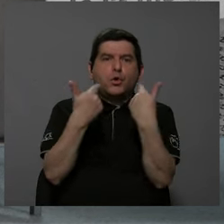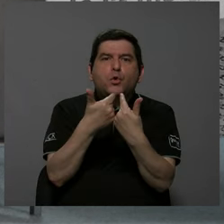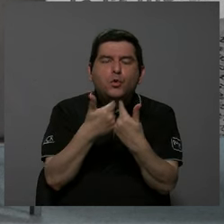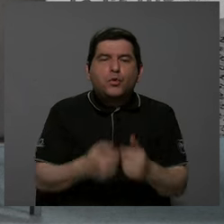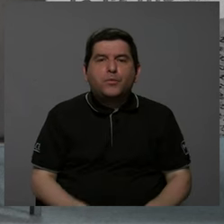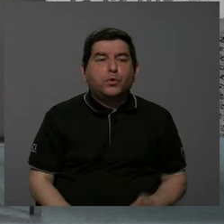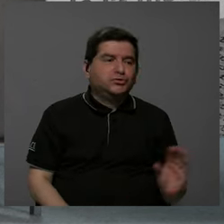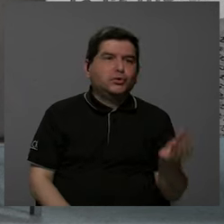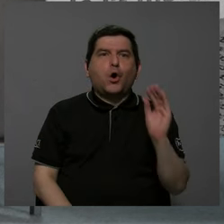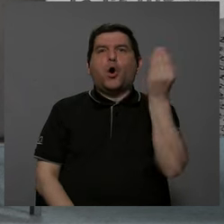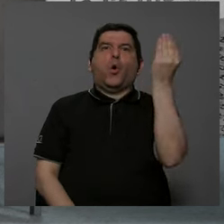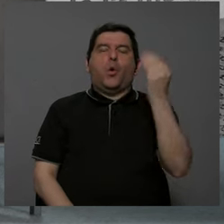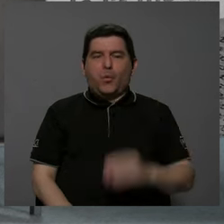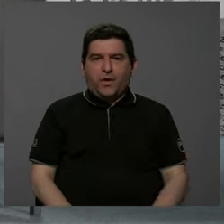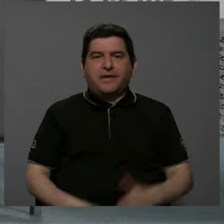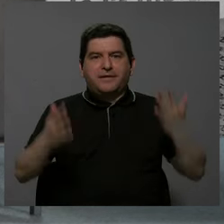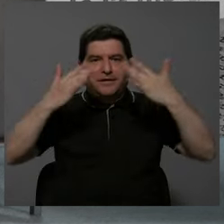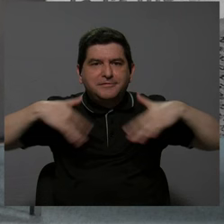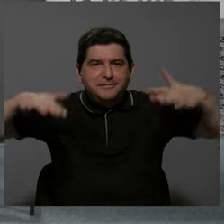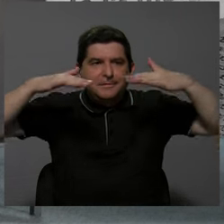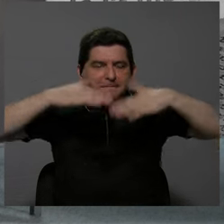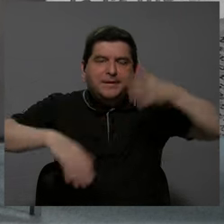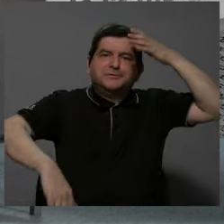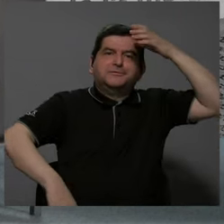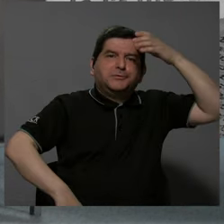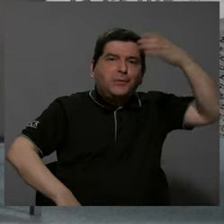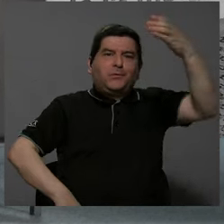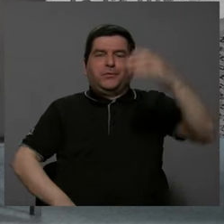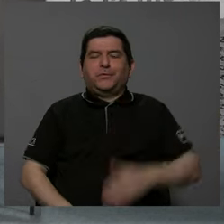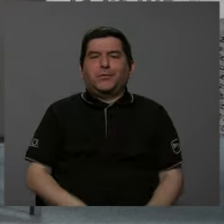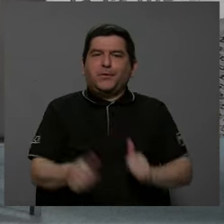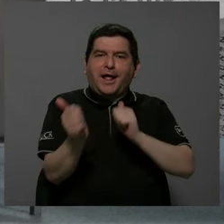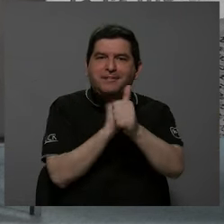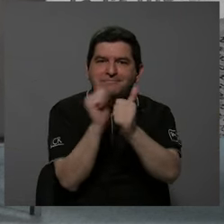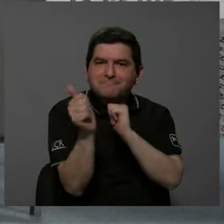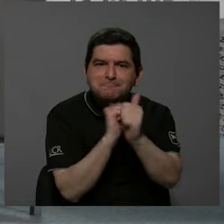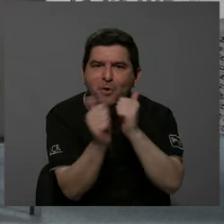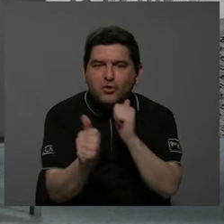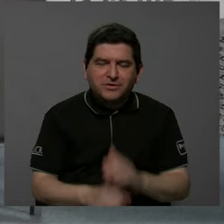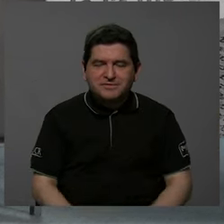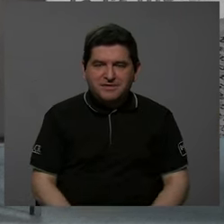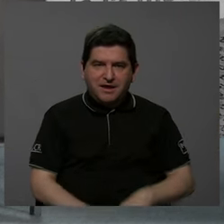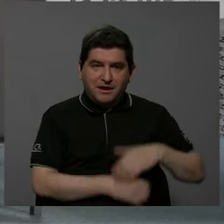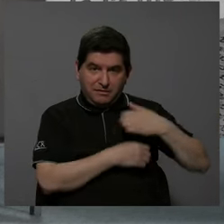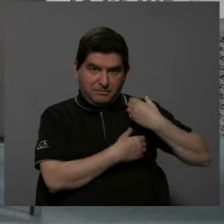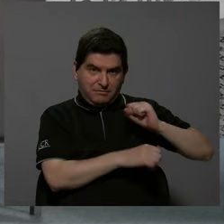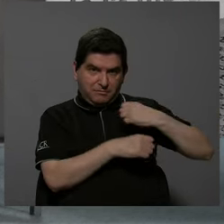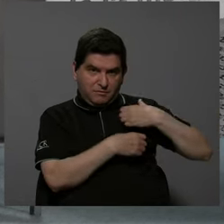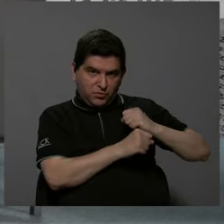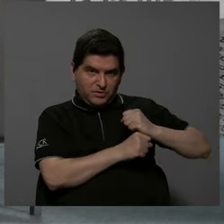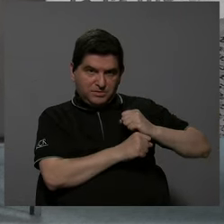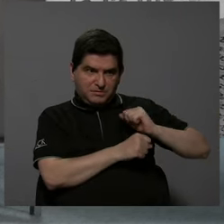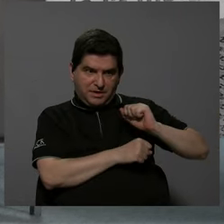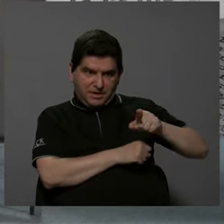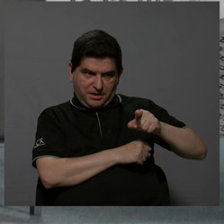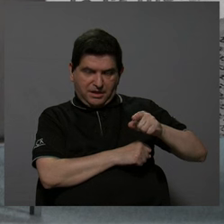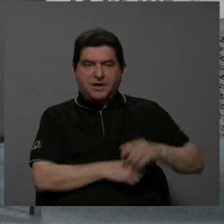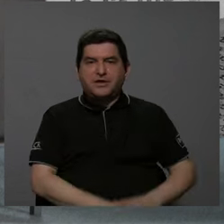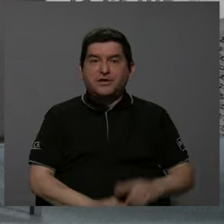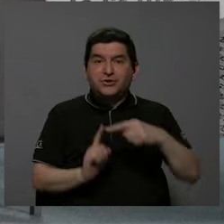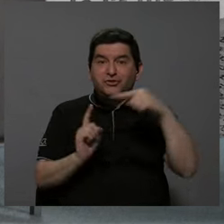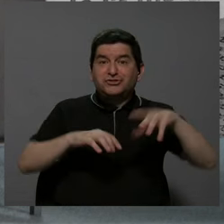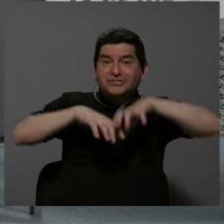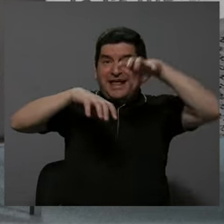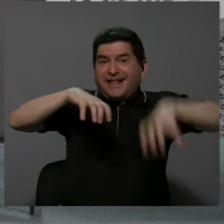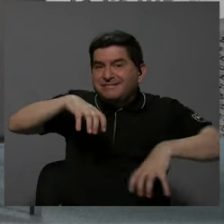grupos organizados, de jóvenes, de ambiente, de cultura, de deporte, que las municipalidades tengan desde